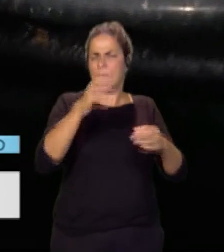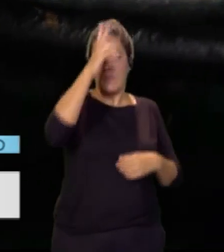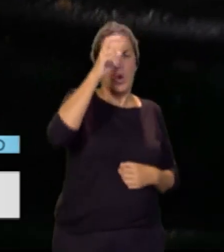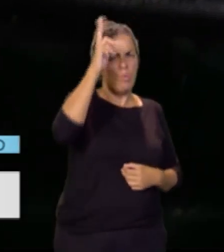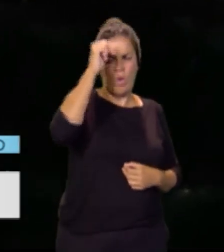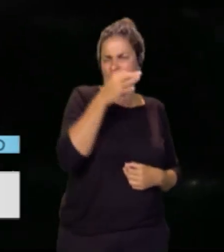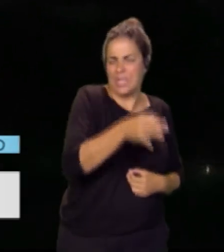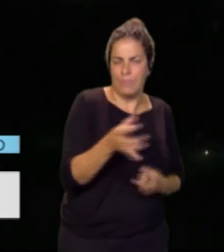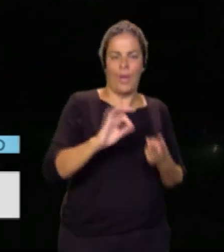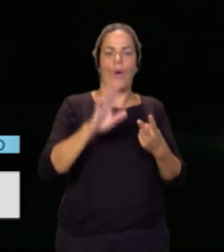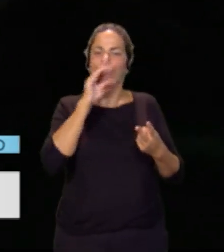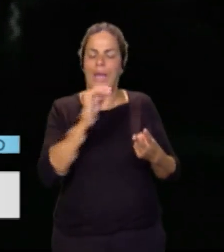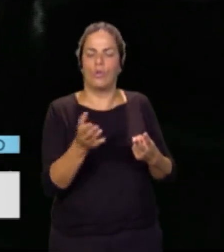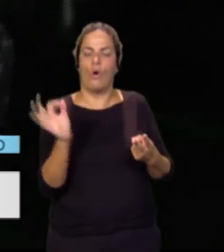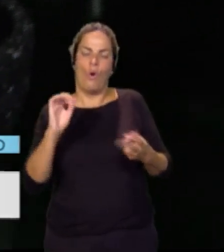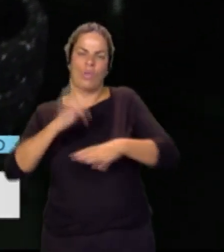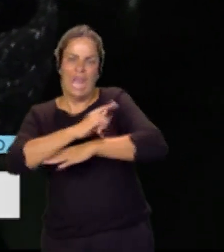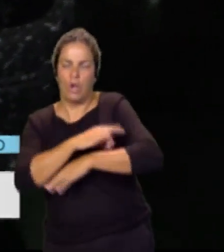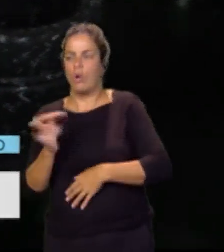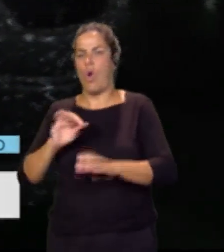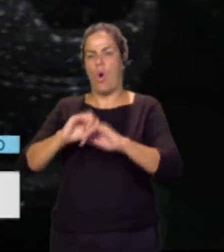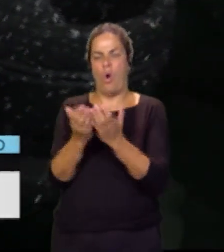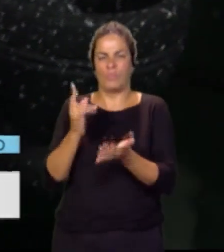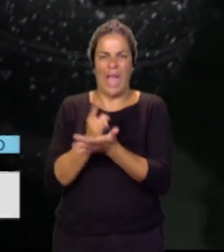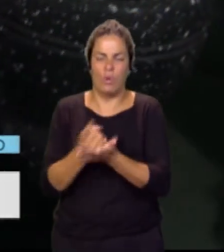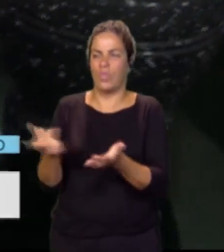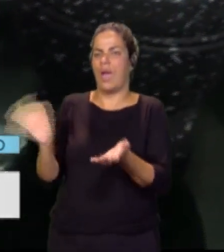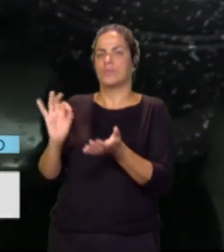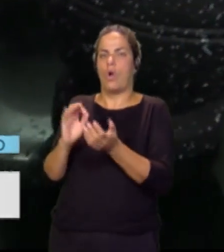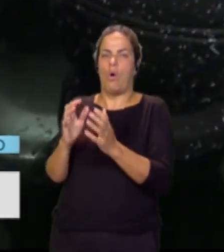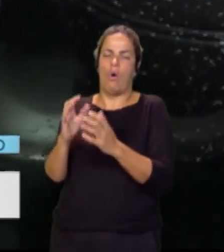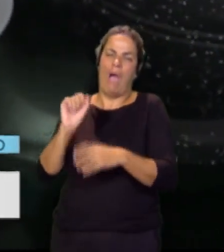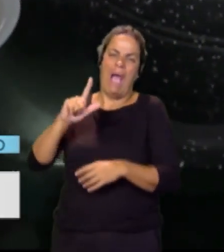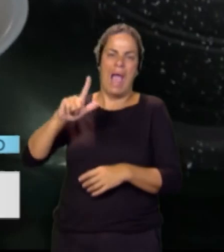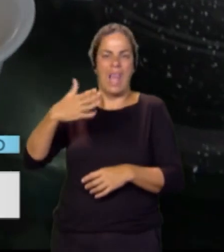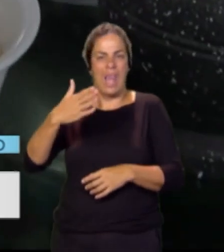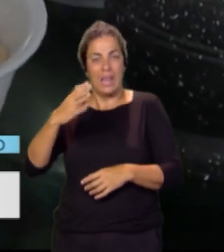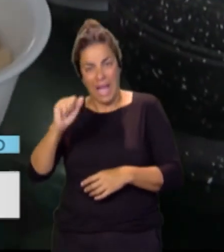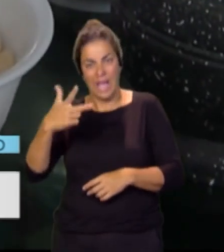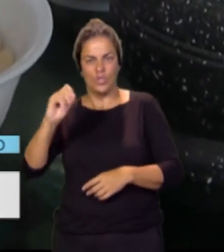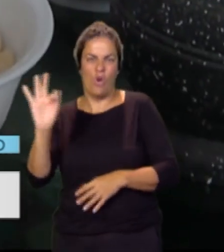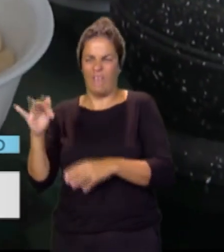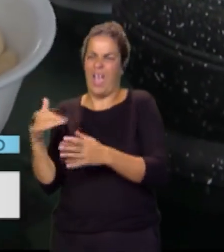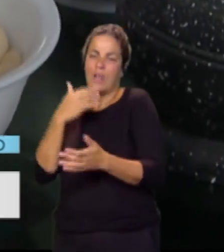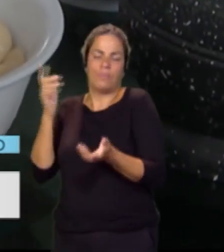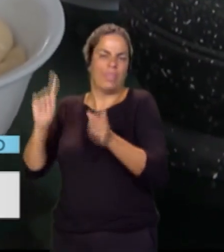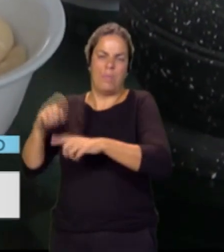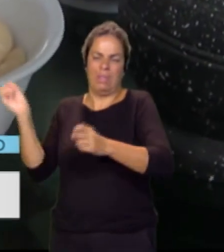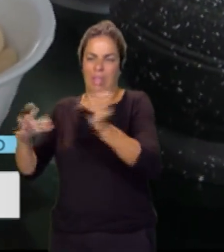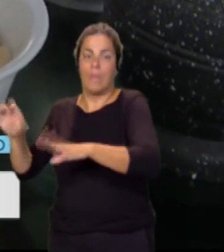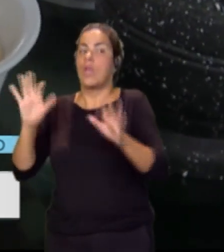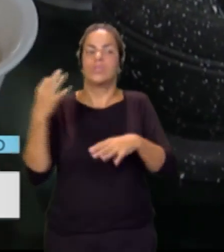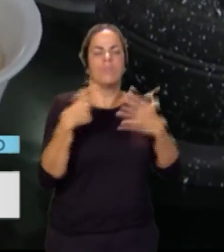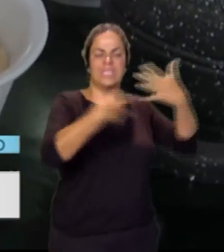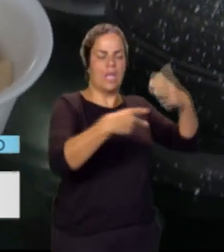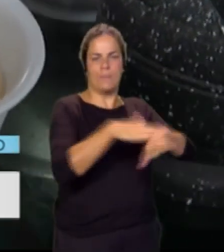añaden caracol, le quitan al caracol, le ponen unas albóndigas, alcachofa, pero siempre tiene que llevar unos fundamentos, unas bases, para llamarlo paella. Entonces, un arroz con cosas, que yo también los hago,